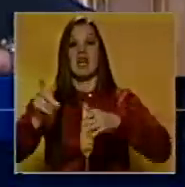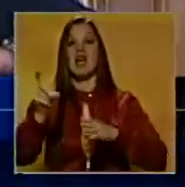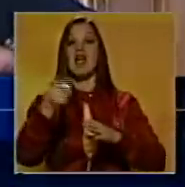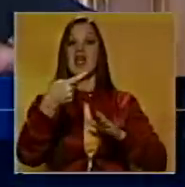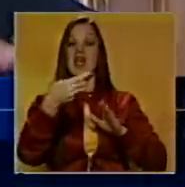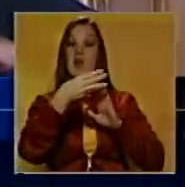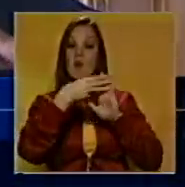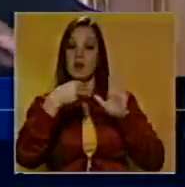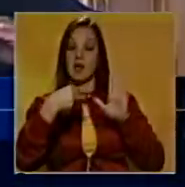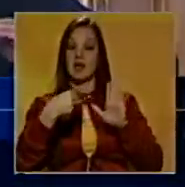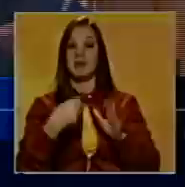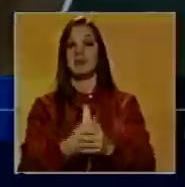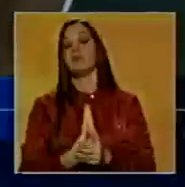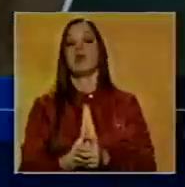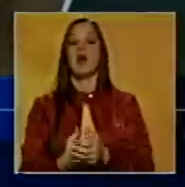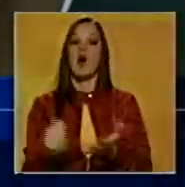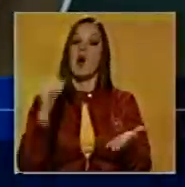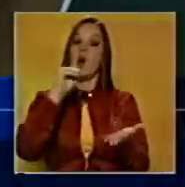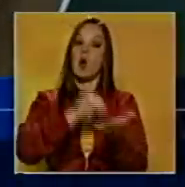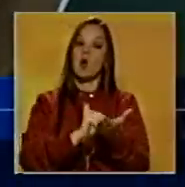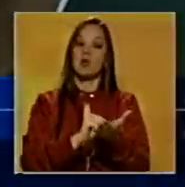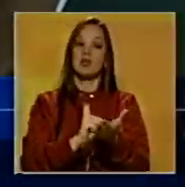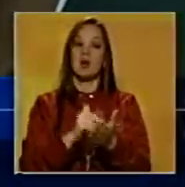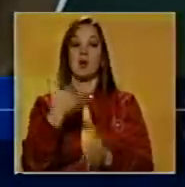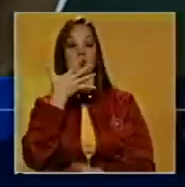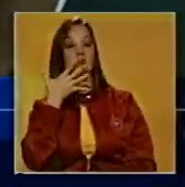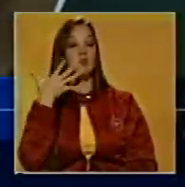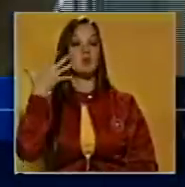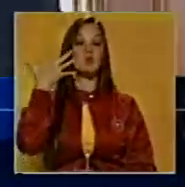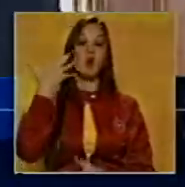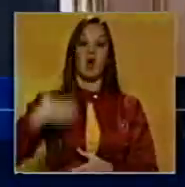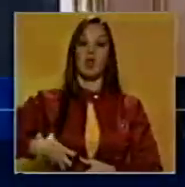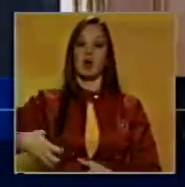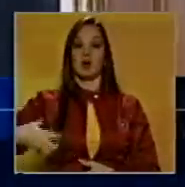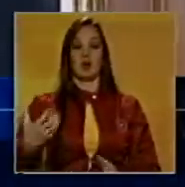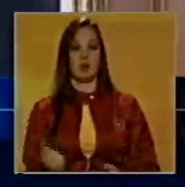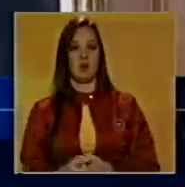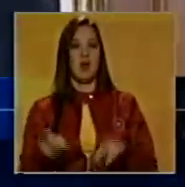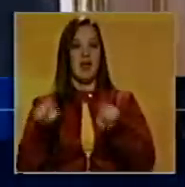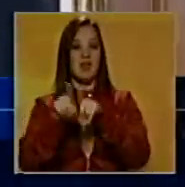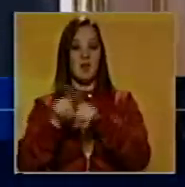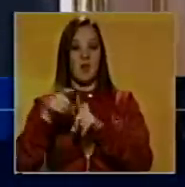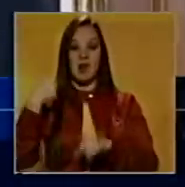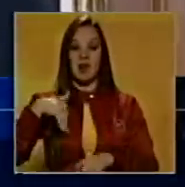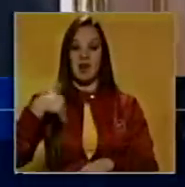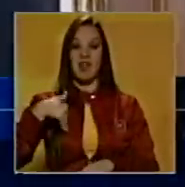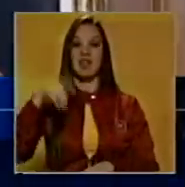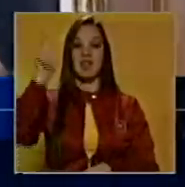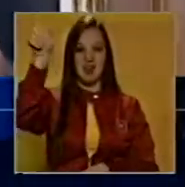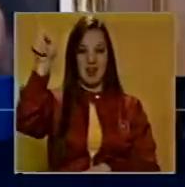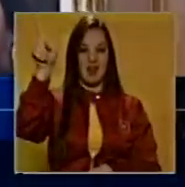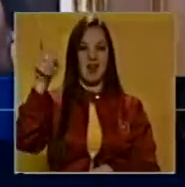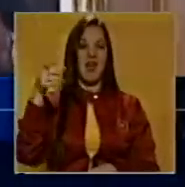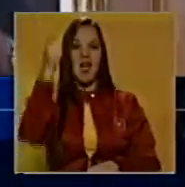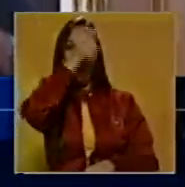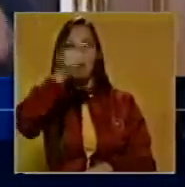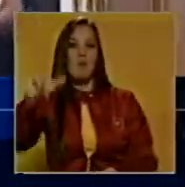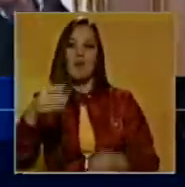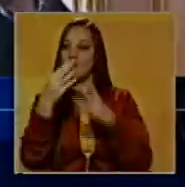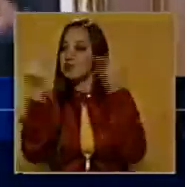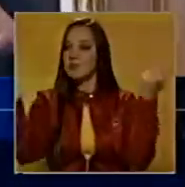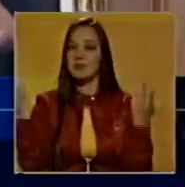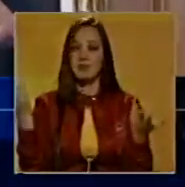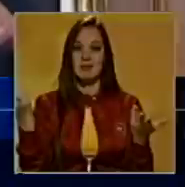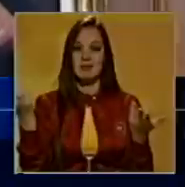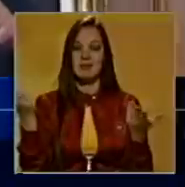llegado el tiempo del veto burgués otra vez. Como en Argentina. Que el pueblo ya no existe. Es invisible. Bueno, los medios de